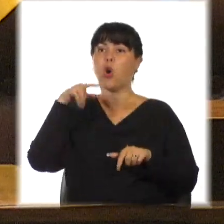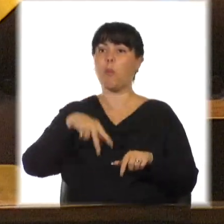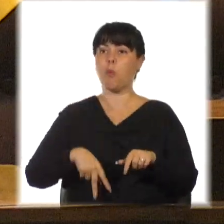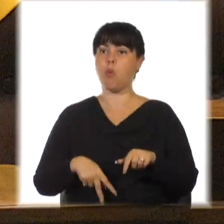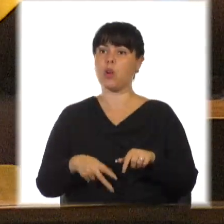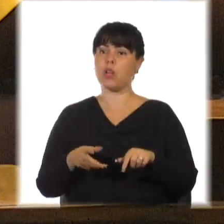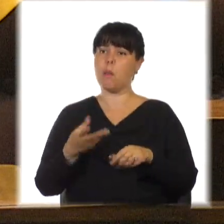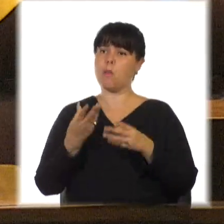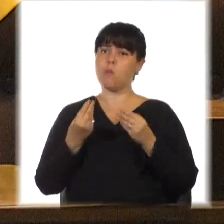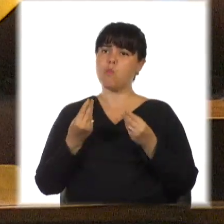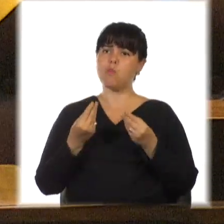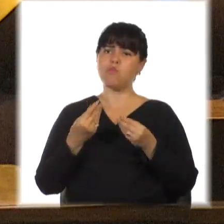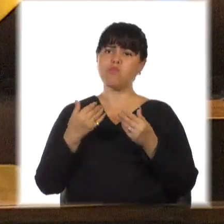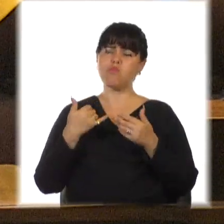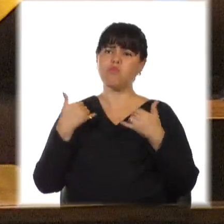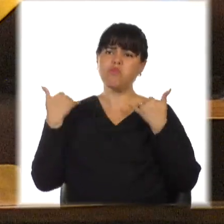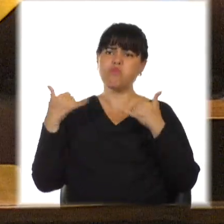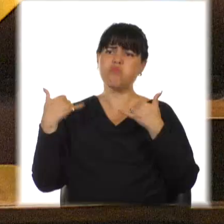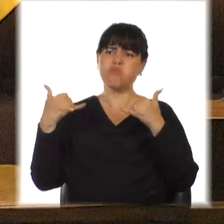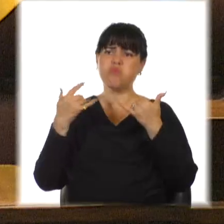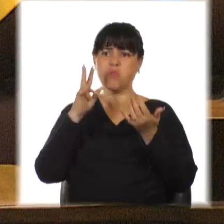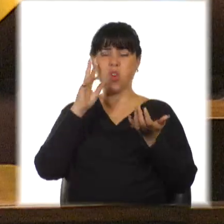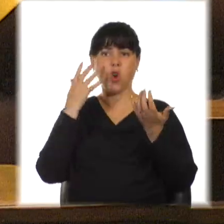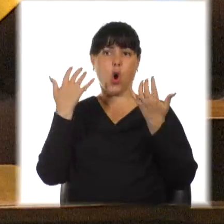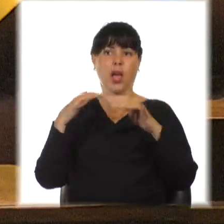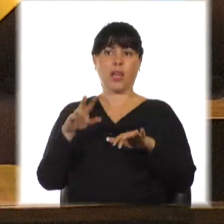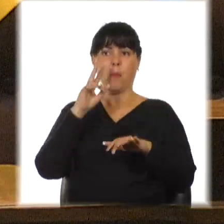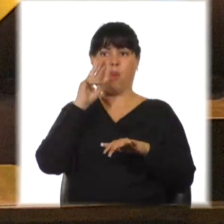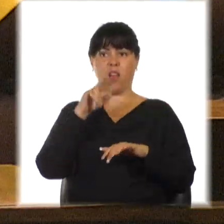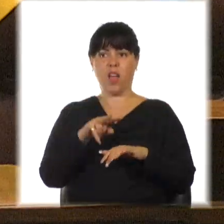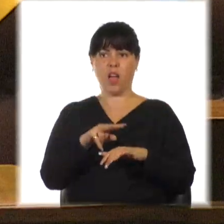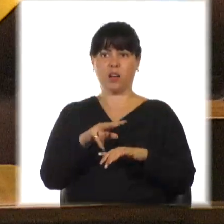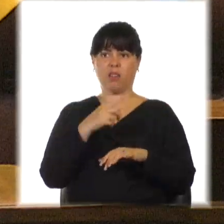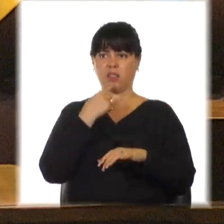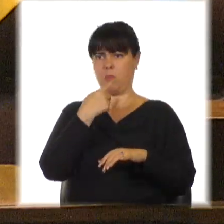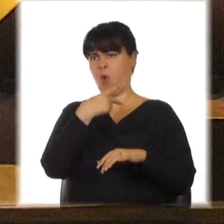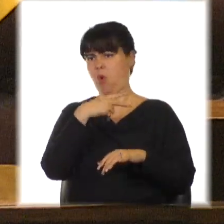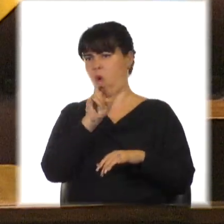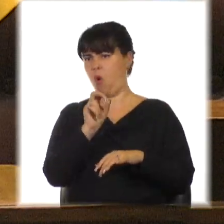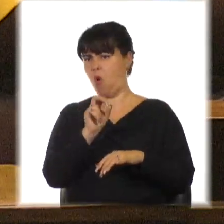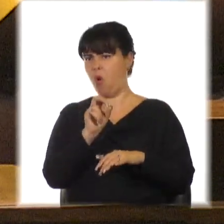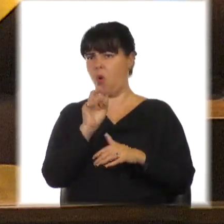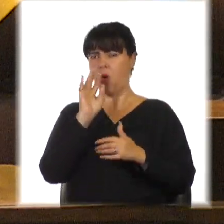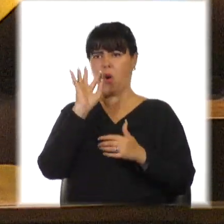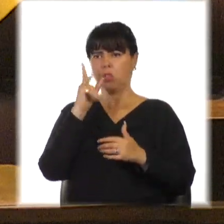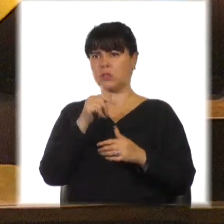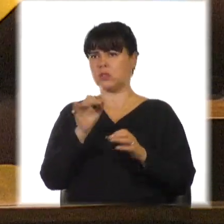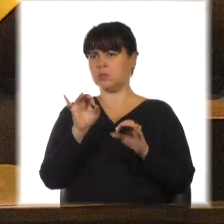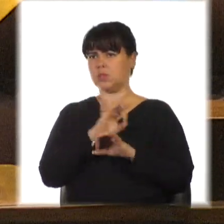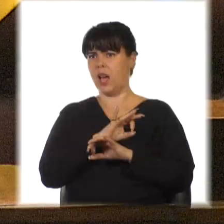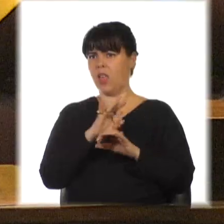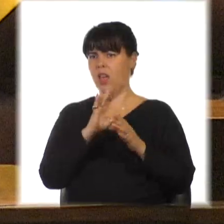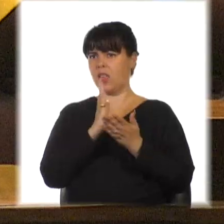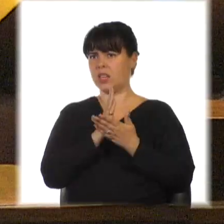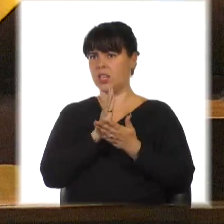mucho tiempo no quisimos ver. La que negamos. A la que no le reconocimos mínimos derechos,